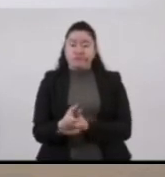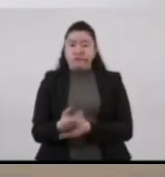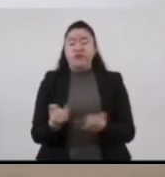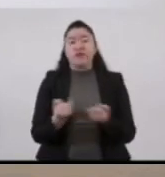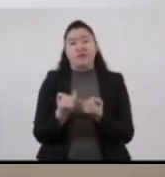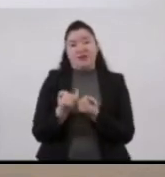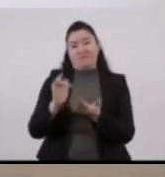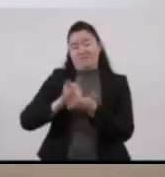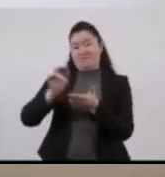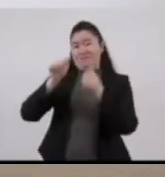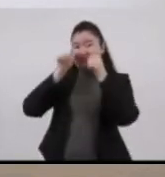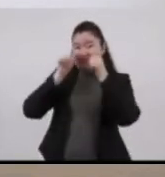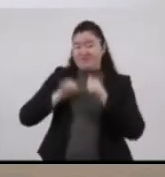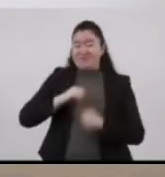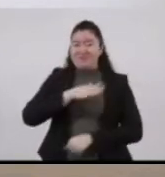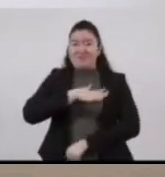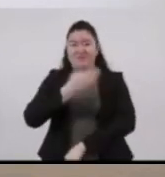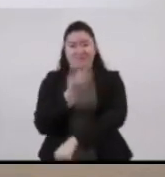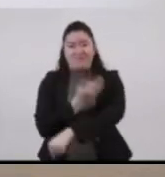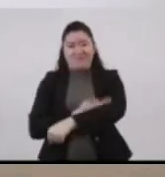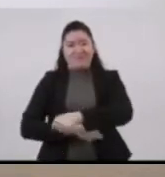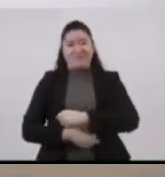Gracias por su atención. Buena tarde.